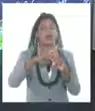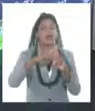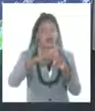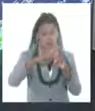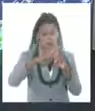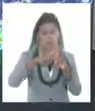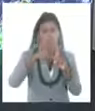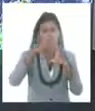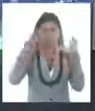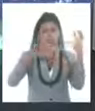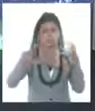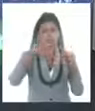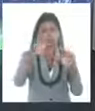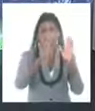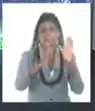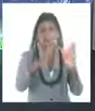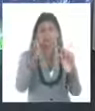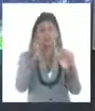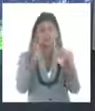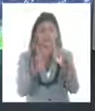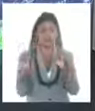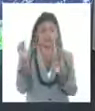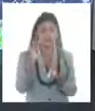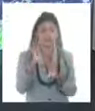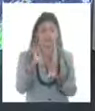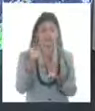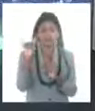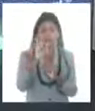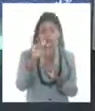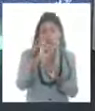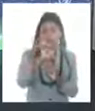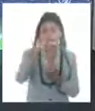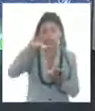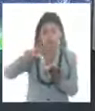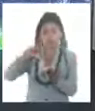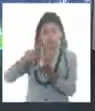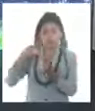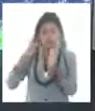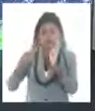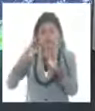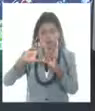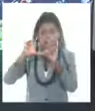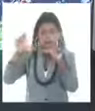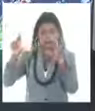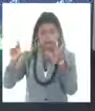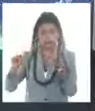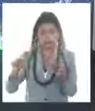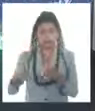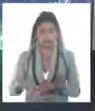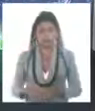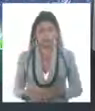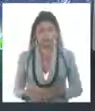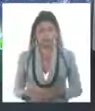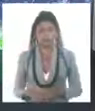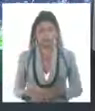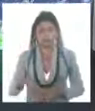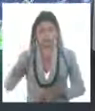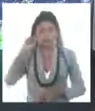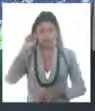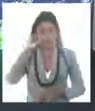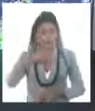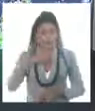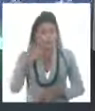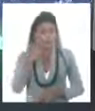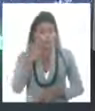parte occidental principalmente y también hacia zonas del interior y sur del resto del país. También hoy tenemos la presencia